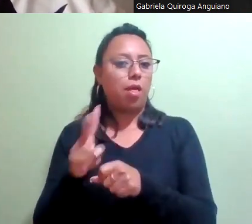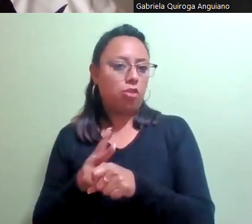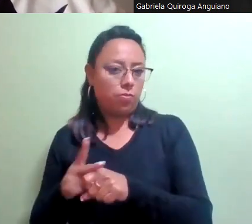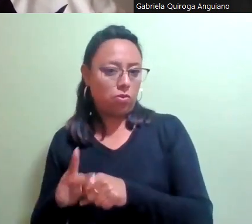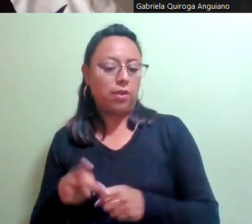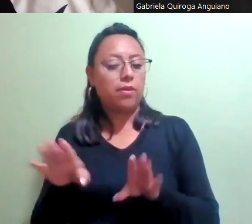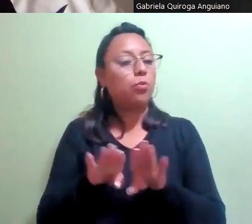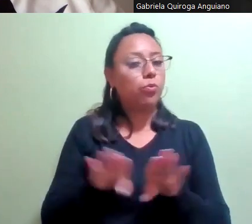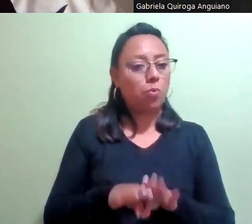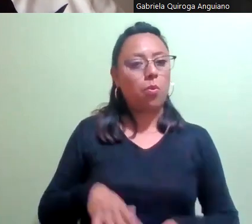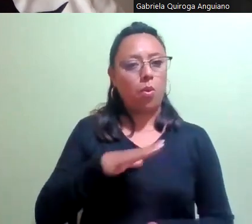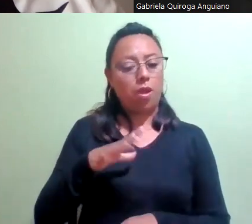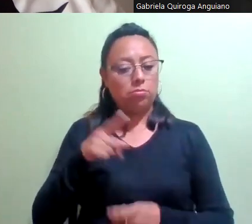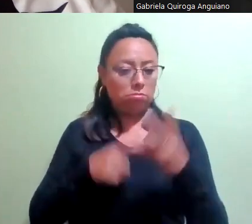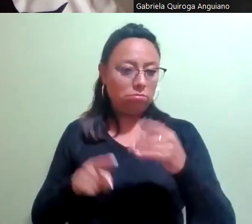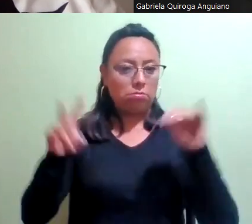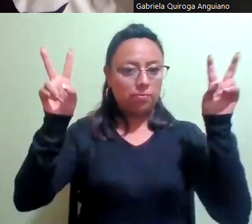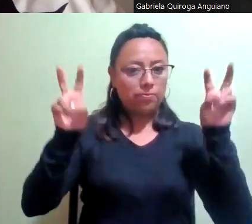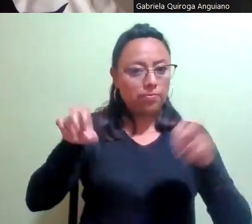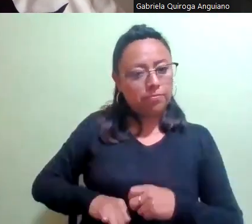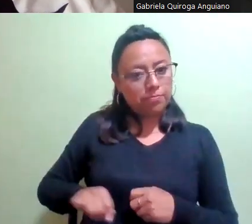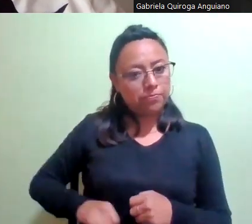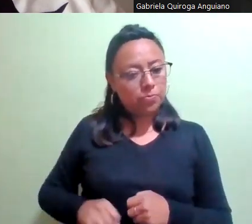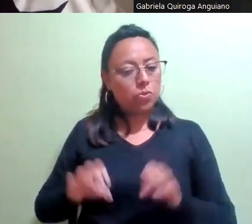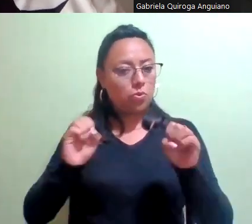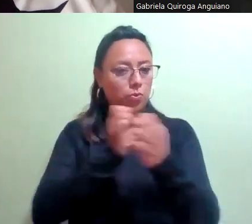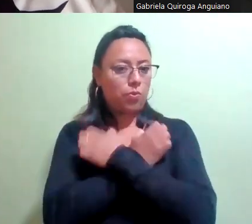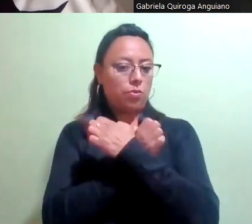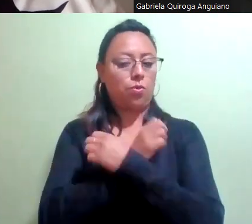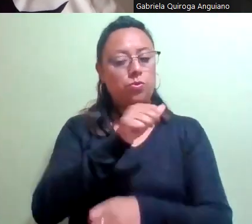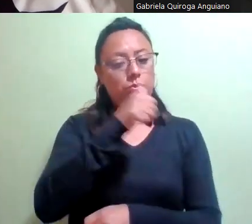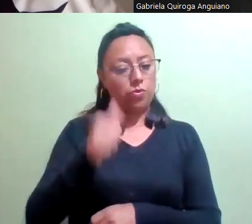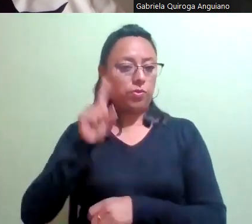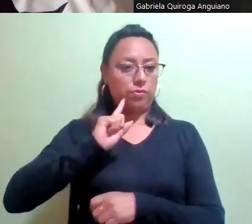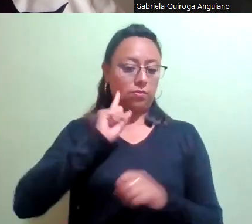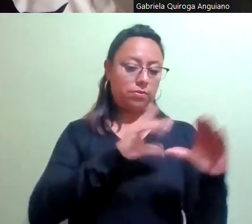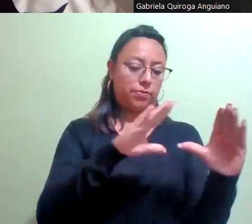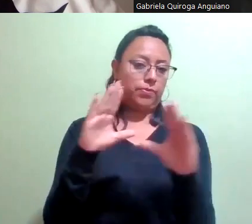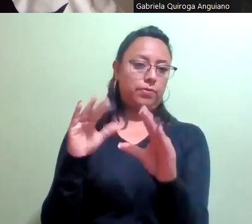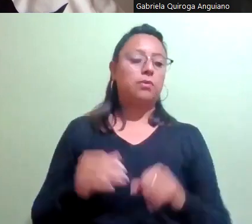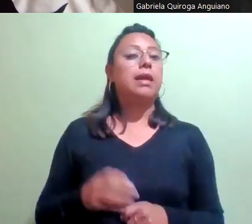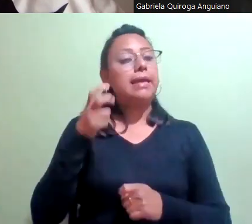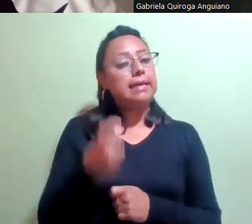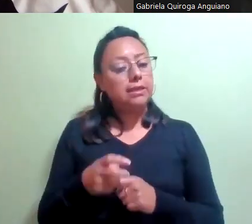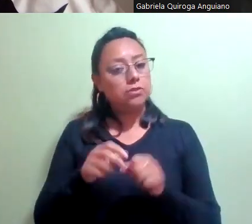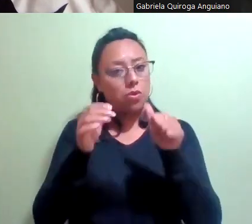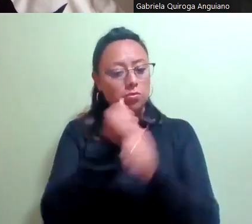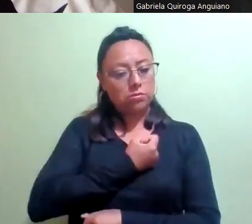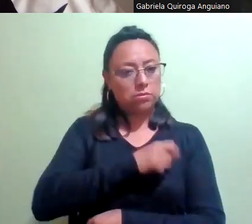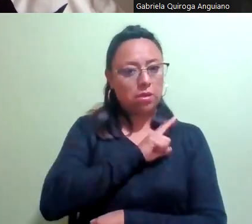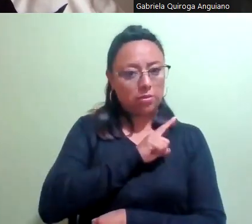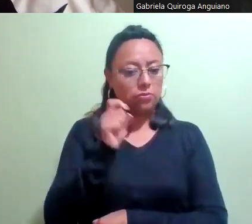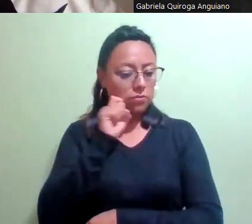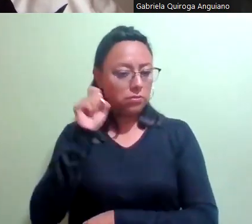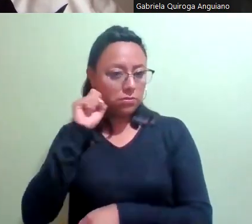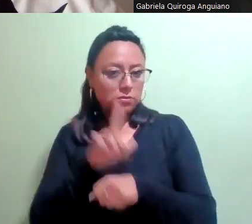publicaciones enfocadas en temas de interés o educando a otras mujeres. Este es el primer centro de atención a la salud sexual y reproductiva de las